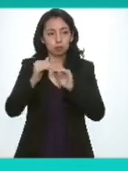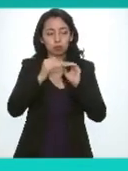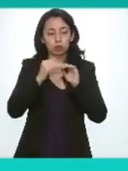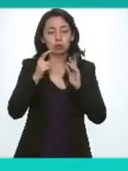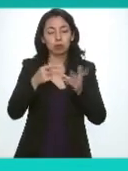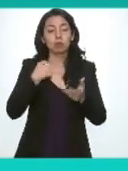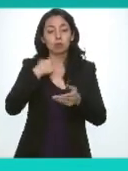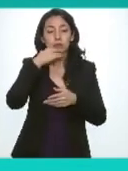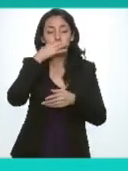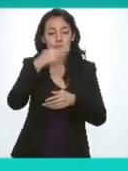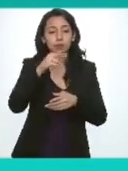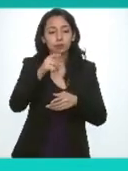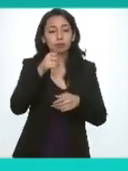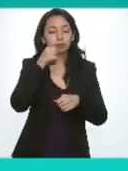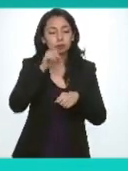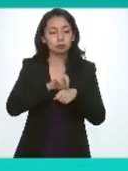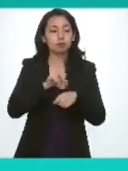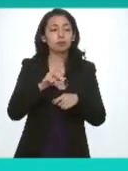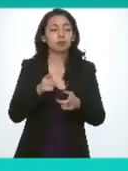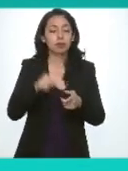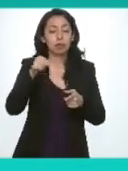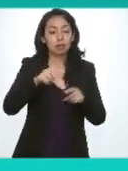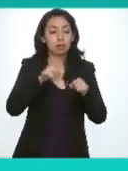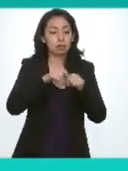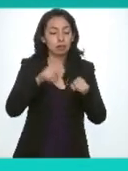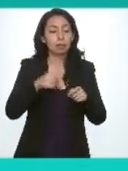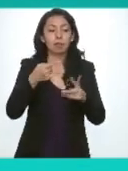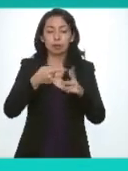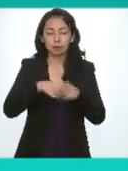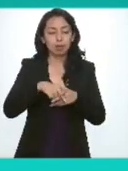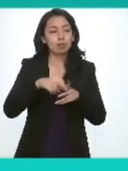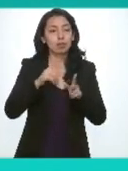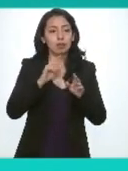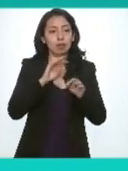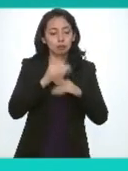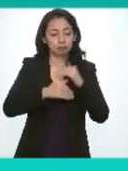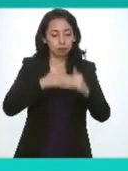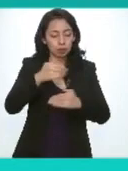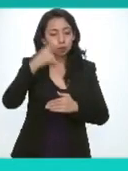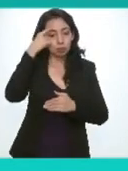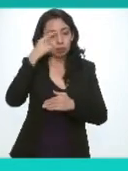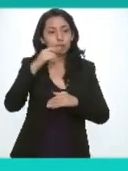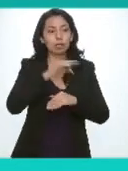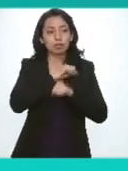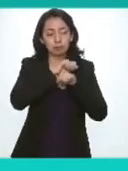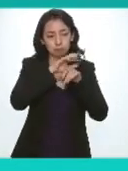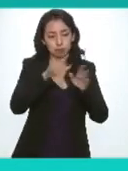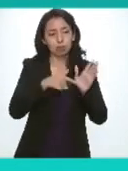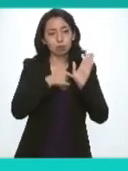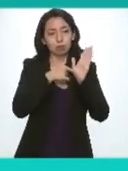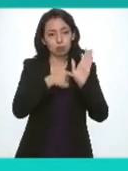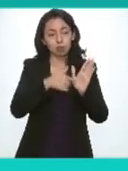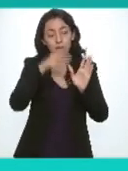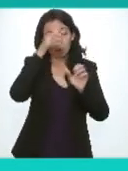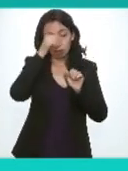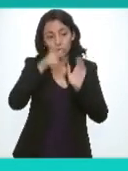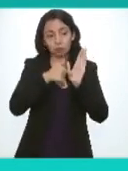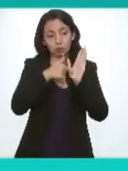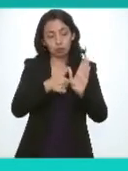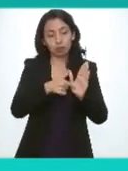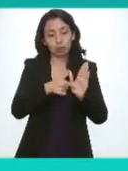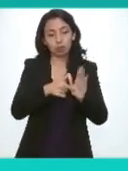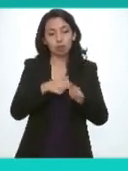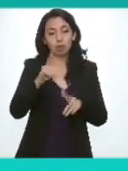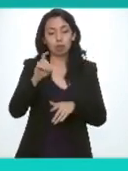se instruye a la secretaría ejecutiva del sistema inicie los trámites para la publicación del acuerdo respectivo en el